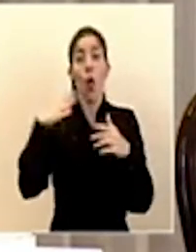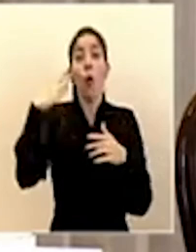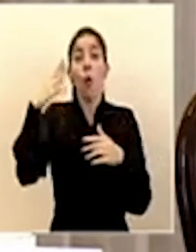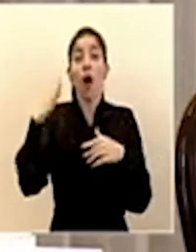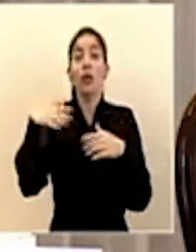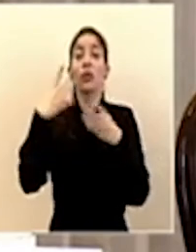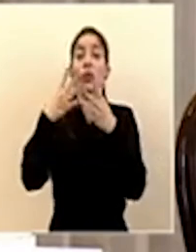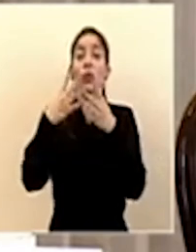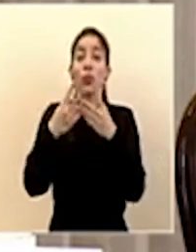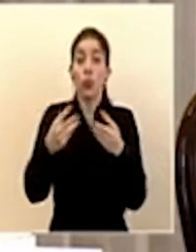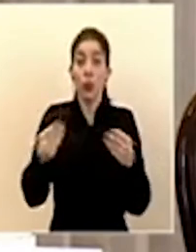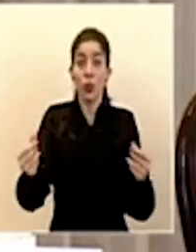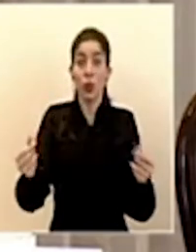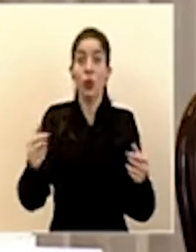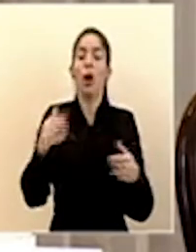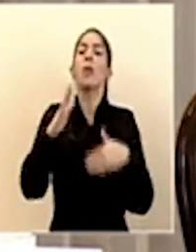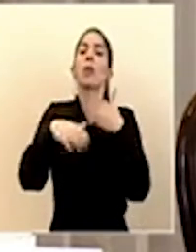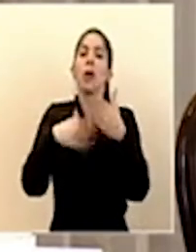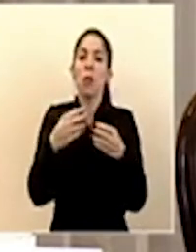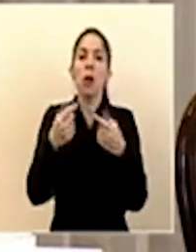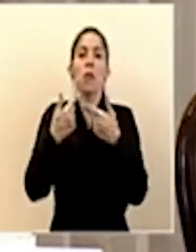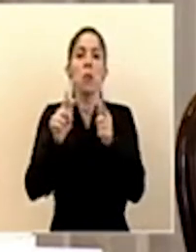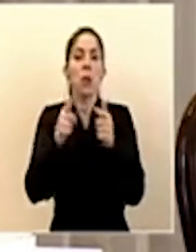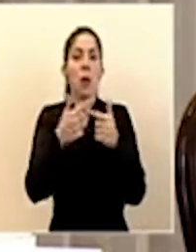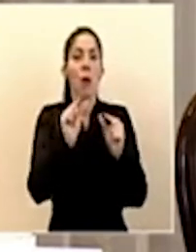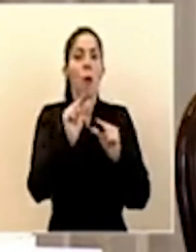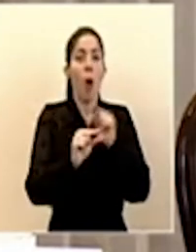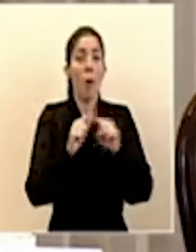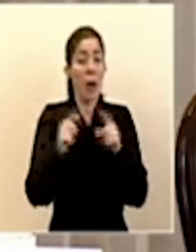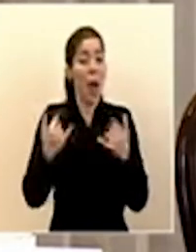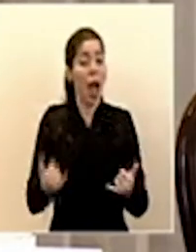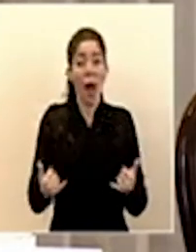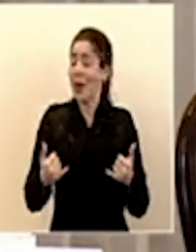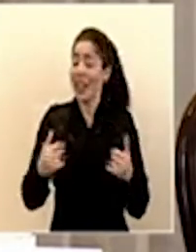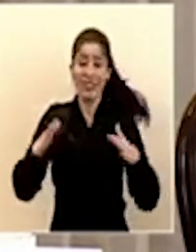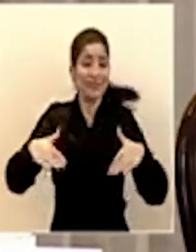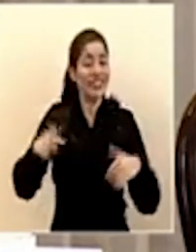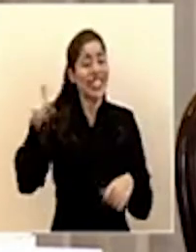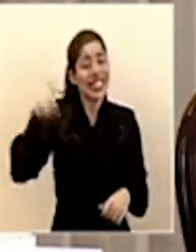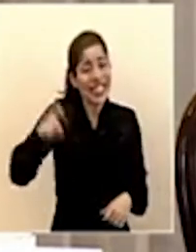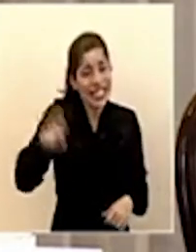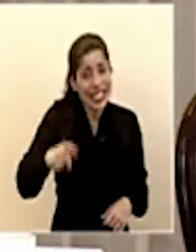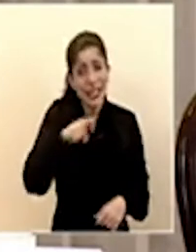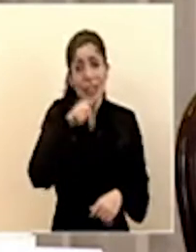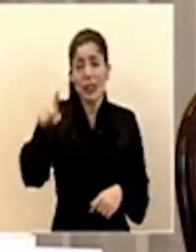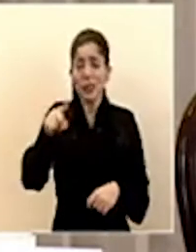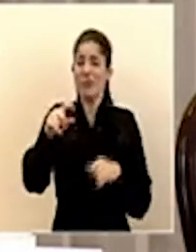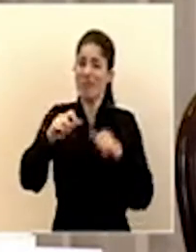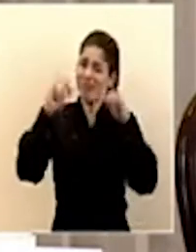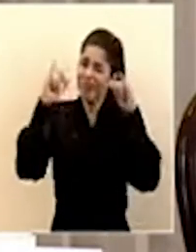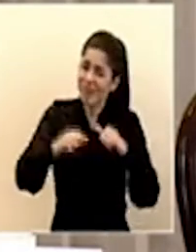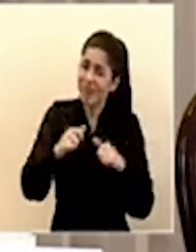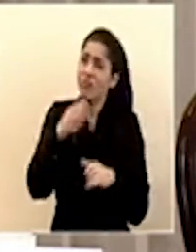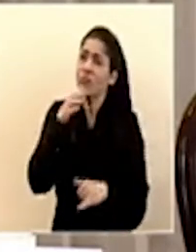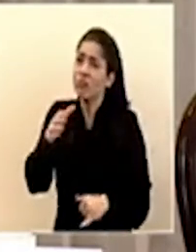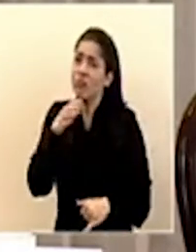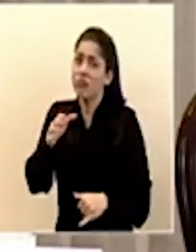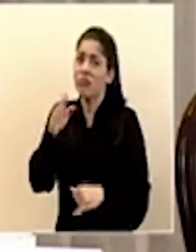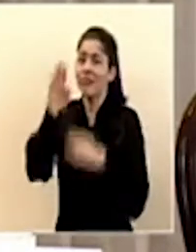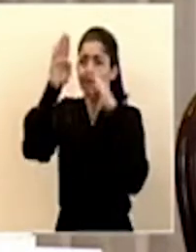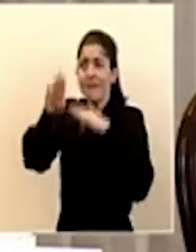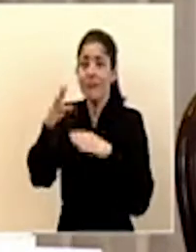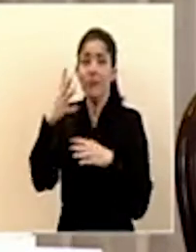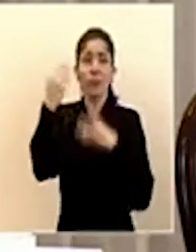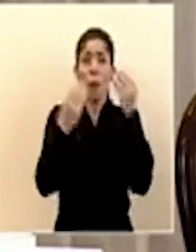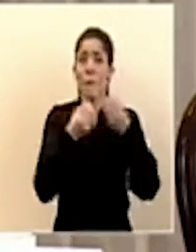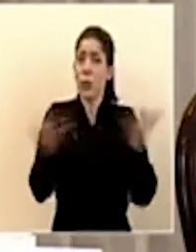saliendo ya podemos ir soltando poco a poco las medidas pero en este momento se hace muy necesario que sigamos estrictamente las recomendaciones de no ir a